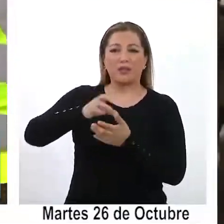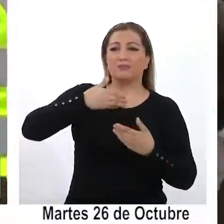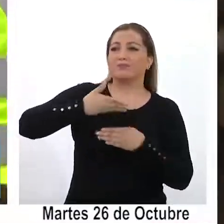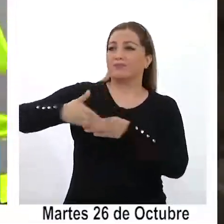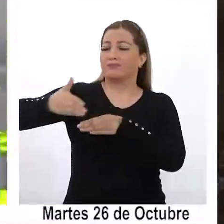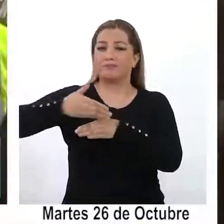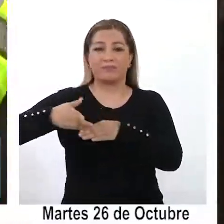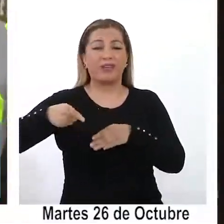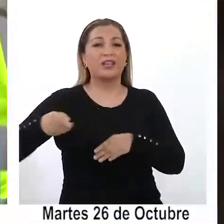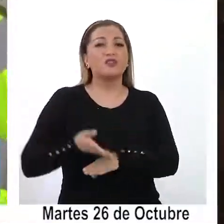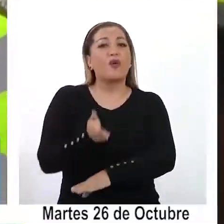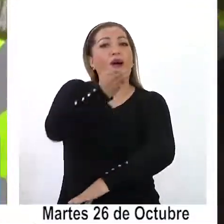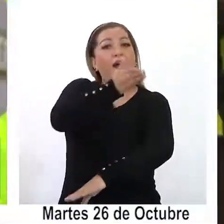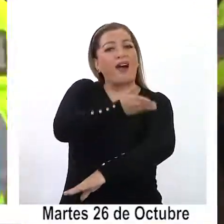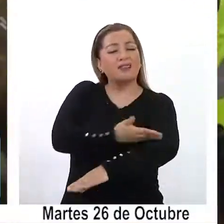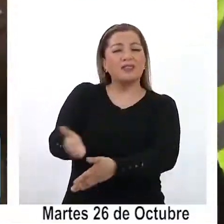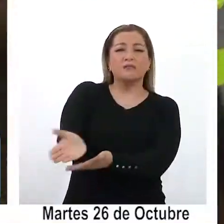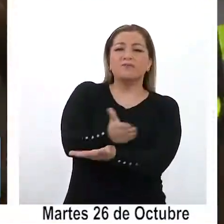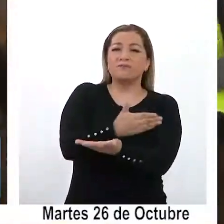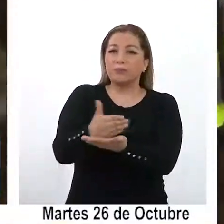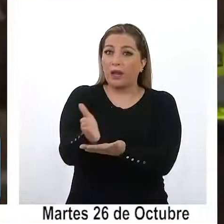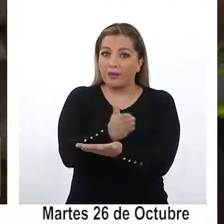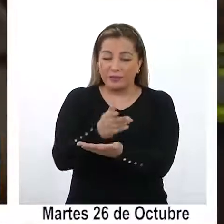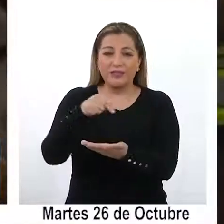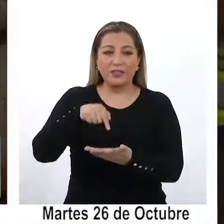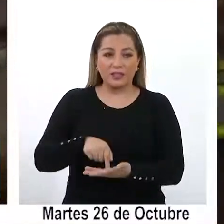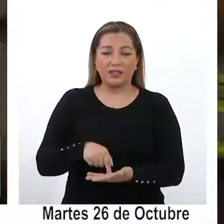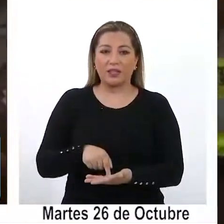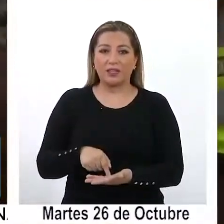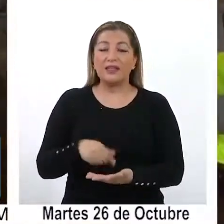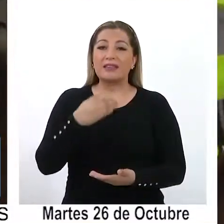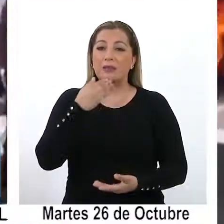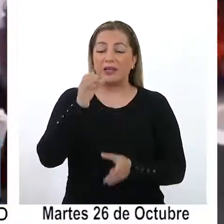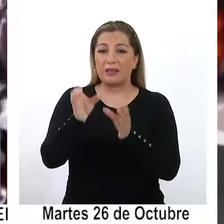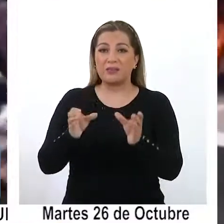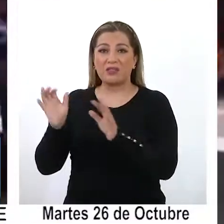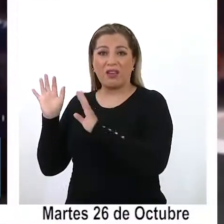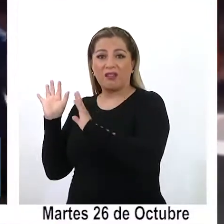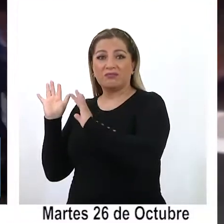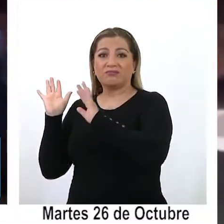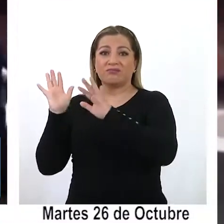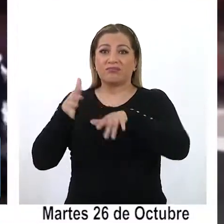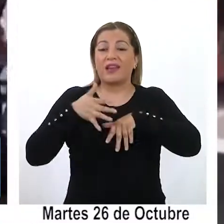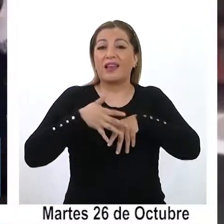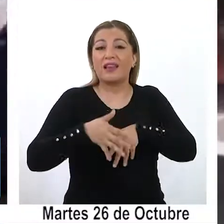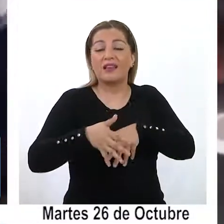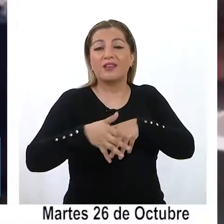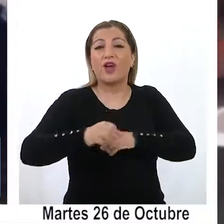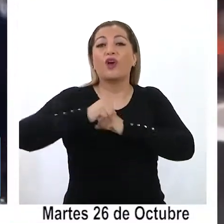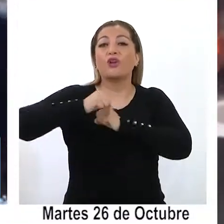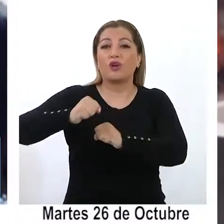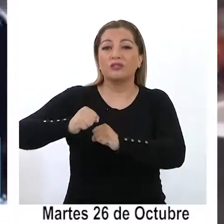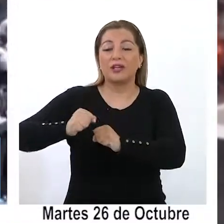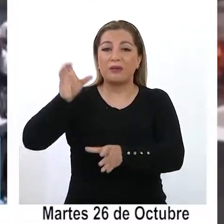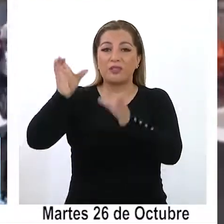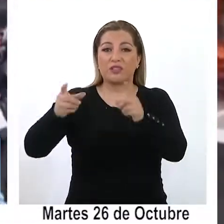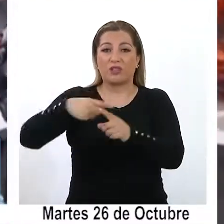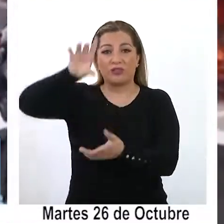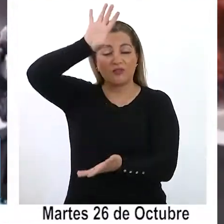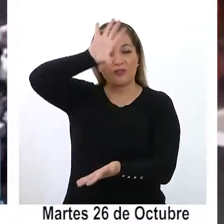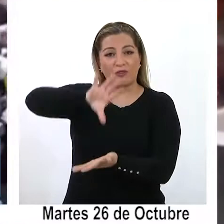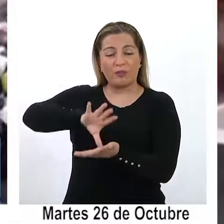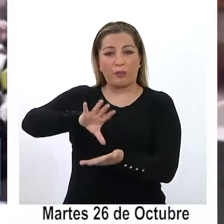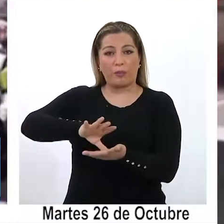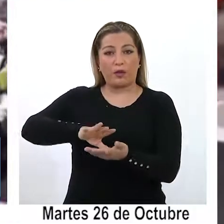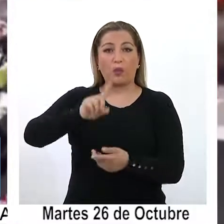planificó con mucha más anticipación que la convocatoria a la marcha anti-inmigración realizada